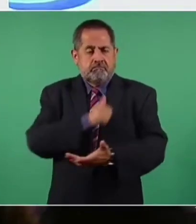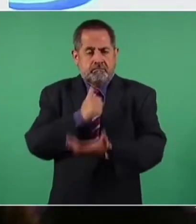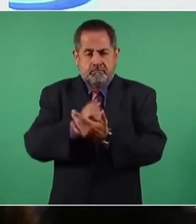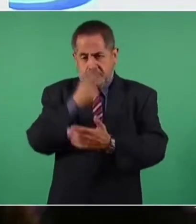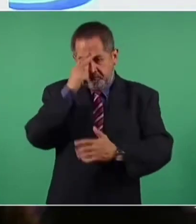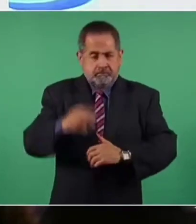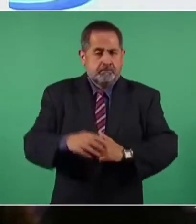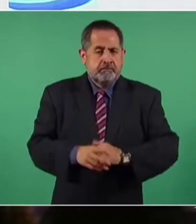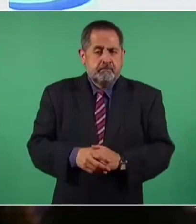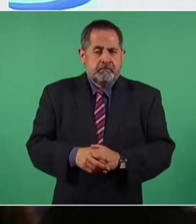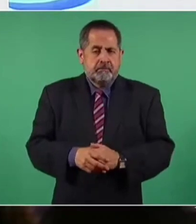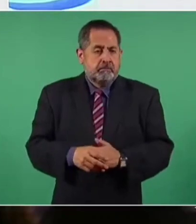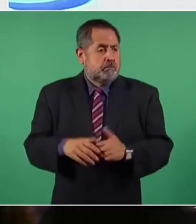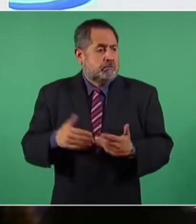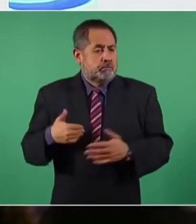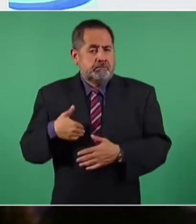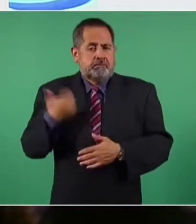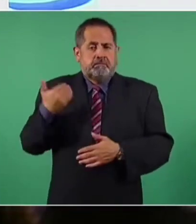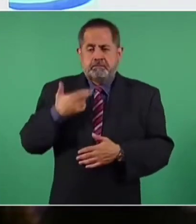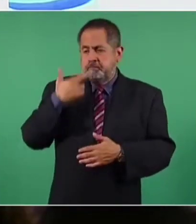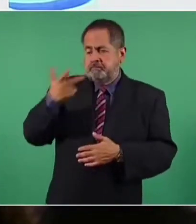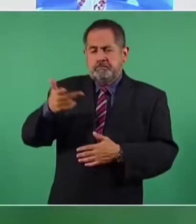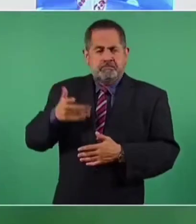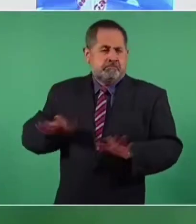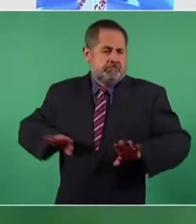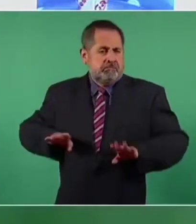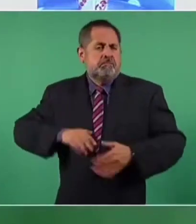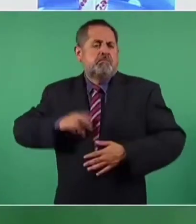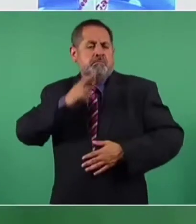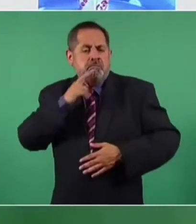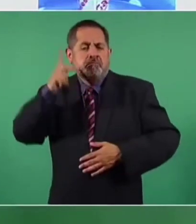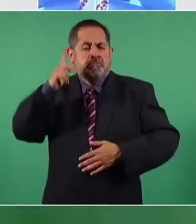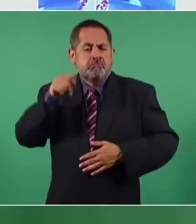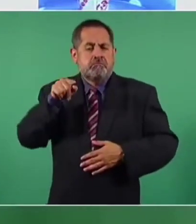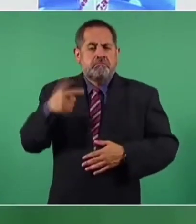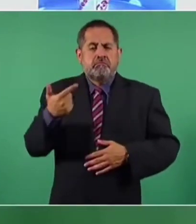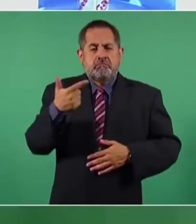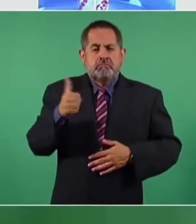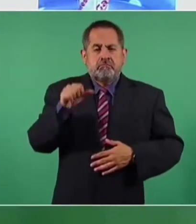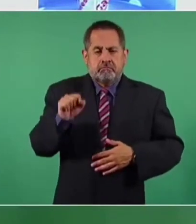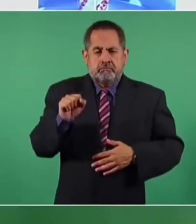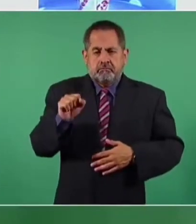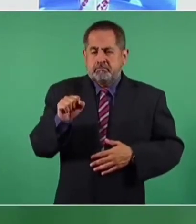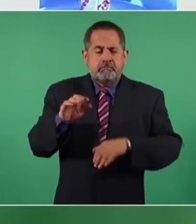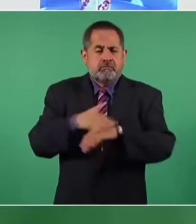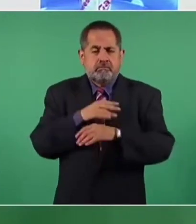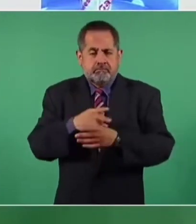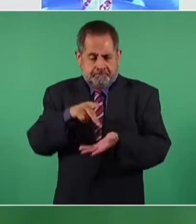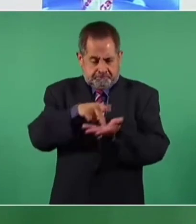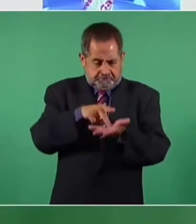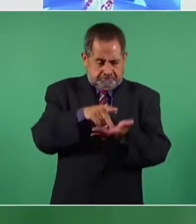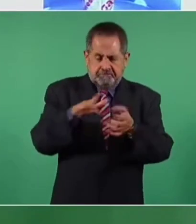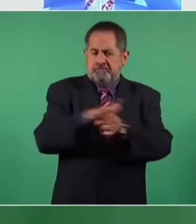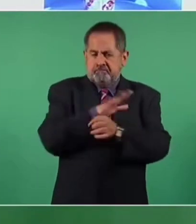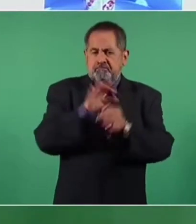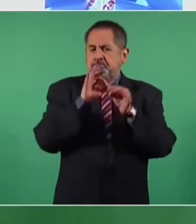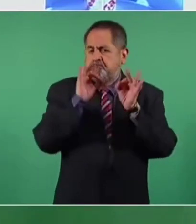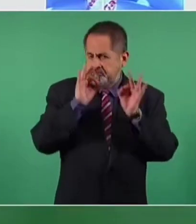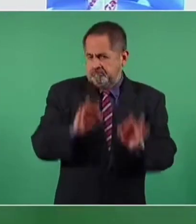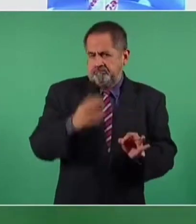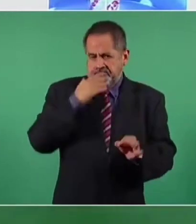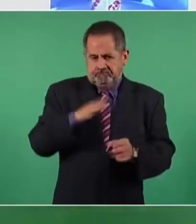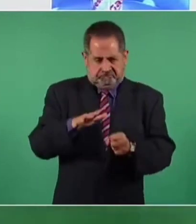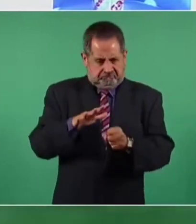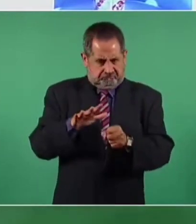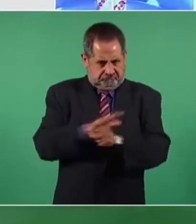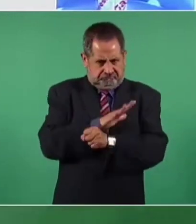¿Cuáles son las ventajas de gas bienestar? Bueno, en primer lugar, kilos de a kilo. La idea es que